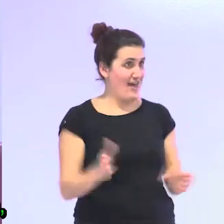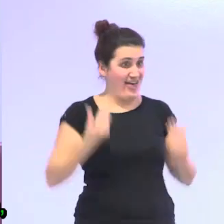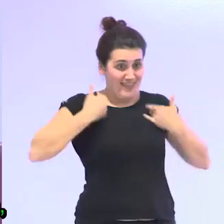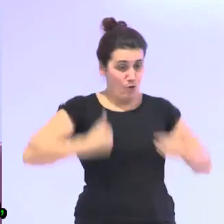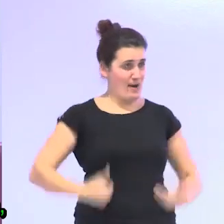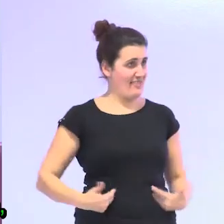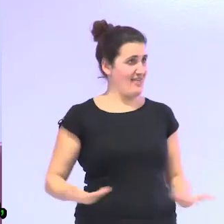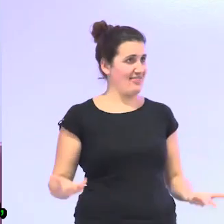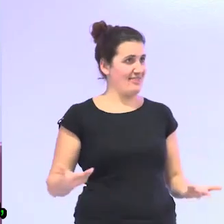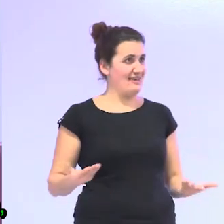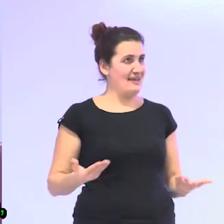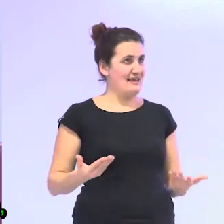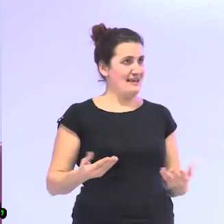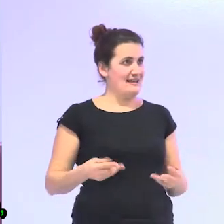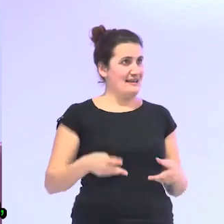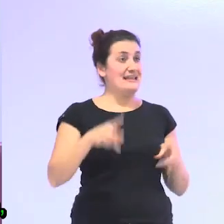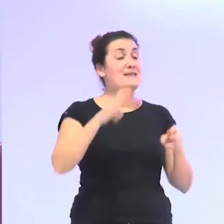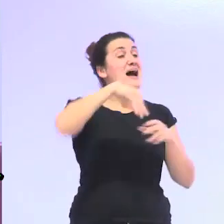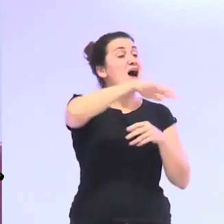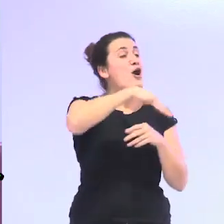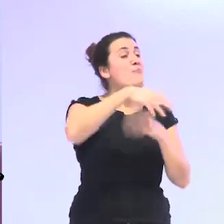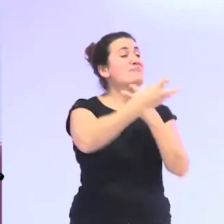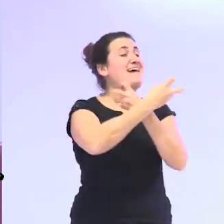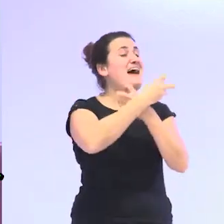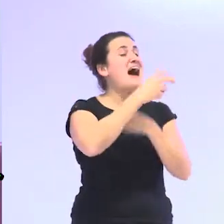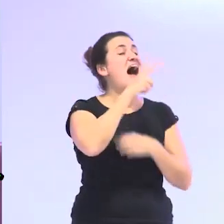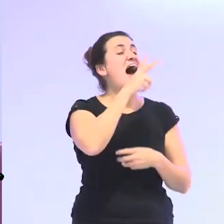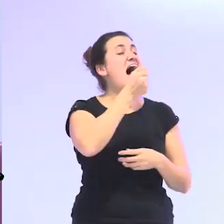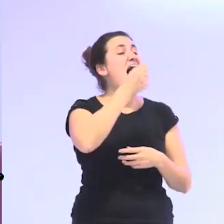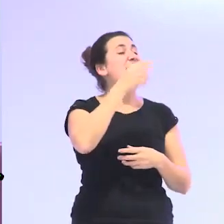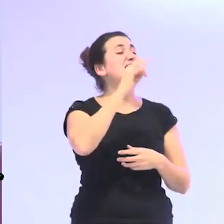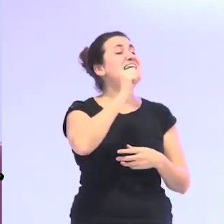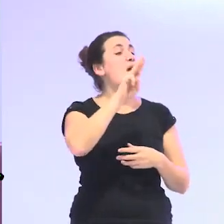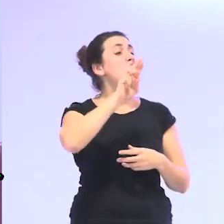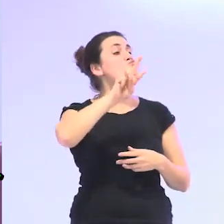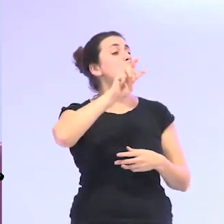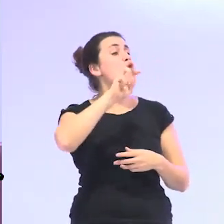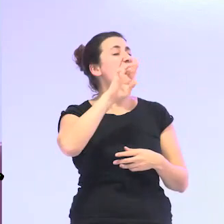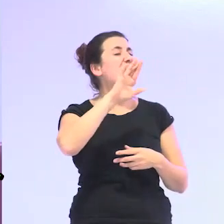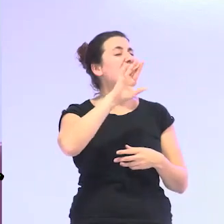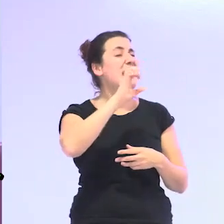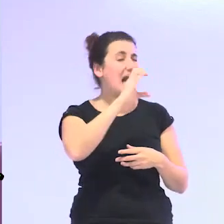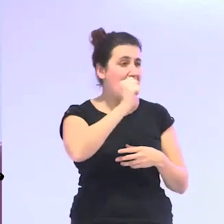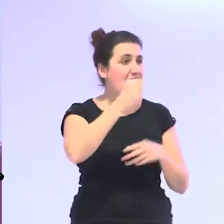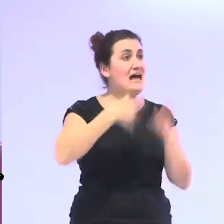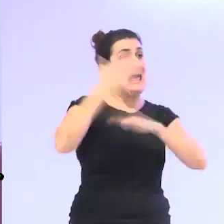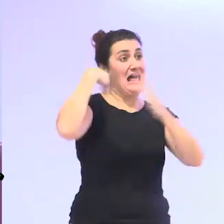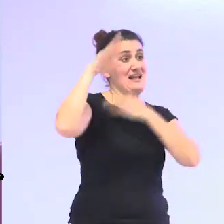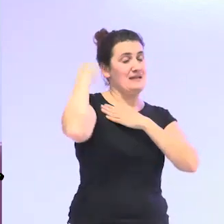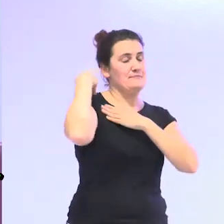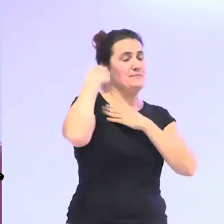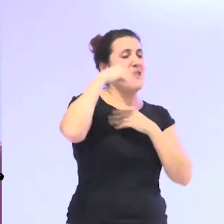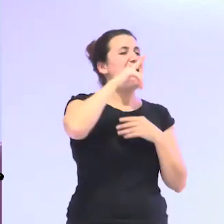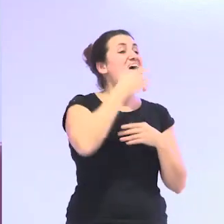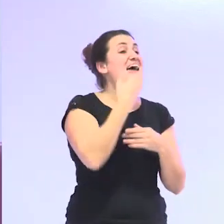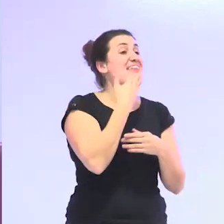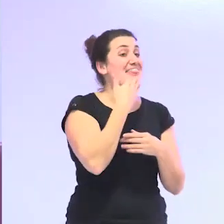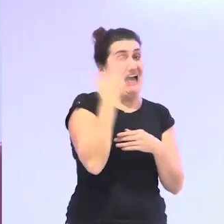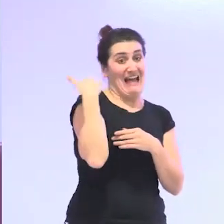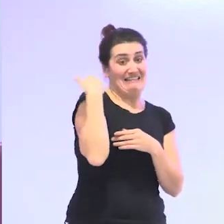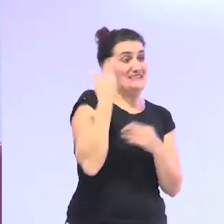cima de los huesos en Atapuerca la esperanza de vida del homo ergaster era de 35 años